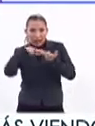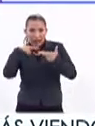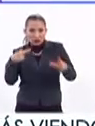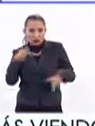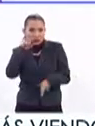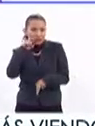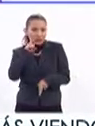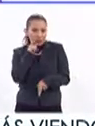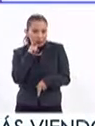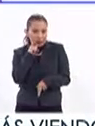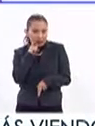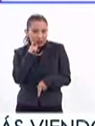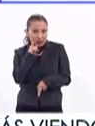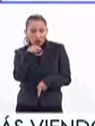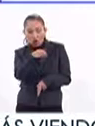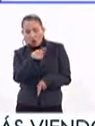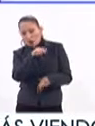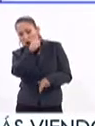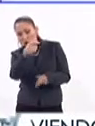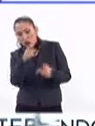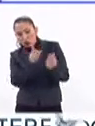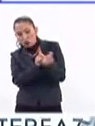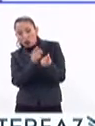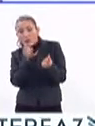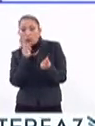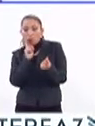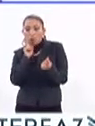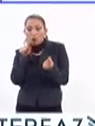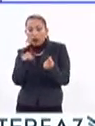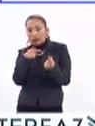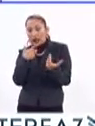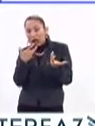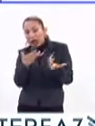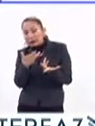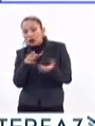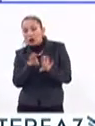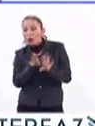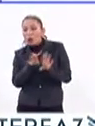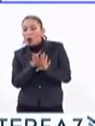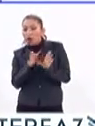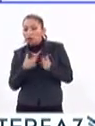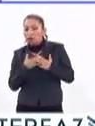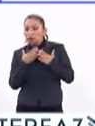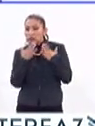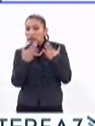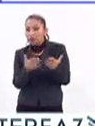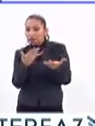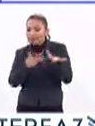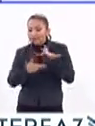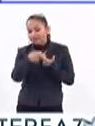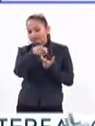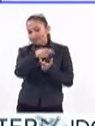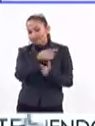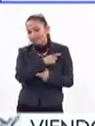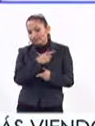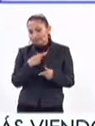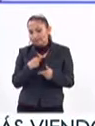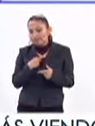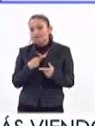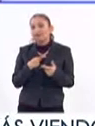relación sexual con una pareja, la mujer también genere esa confianza, obviamente, ese diálogo y que,